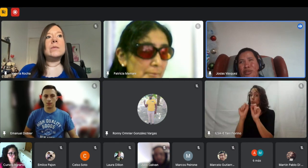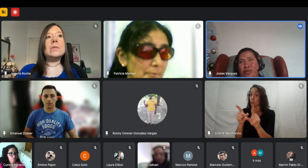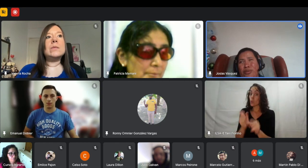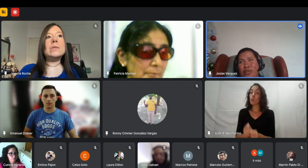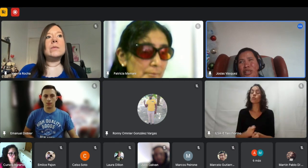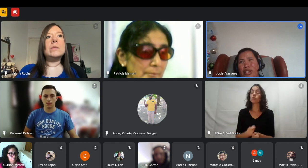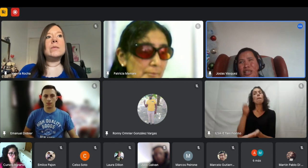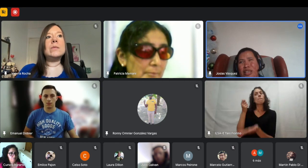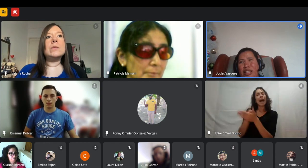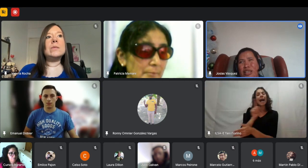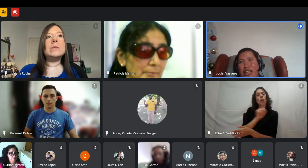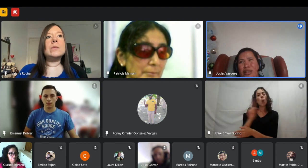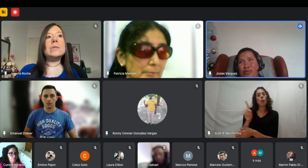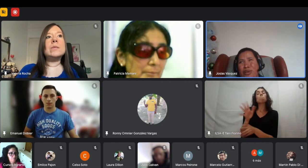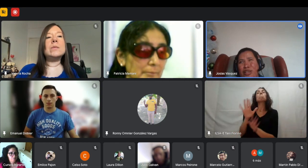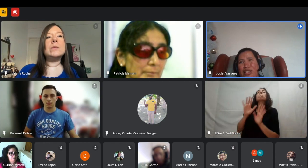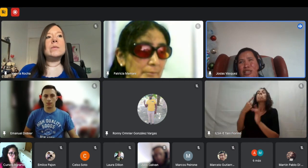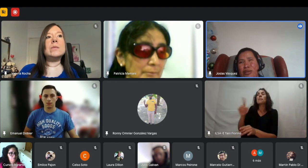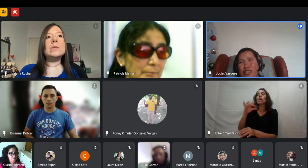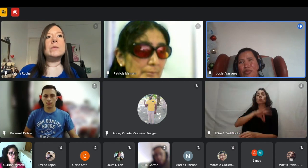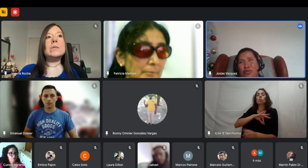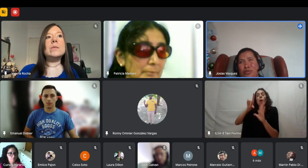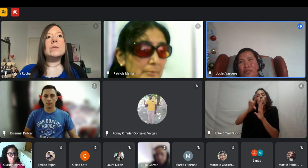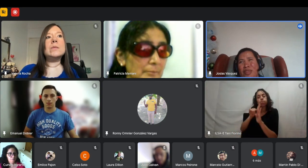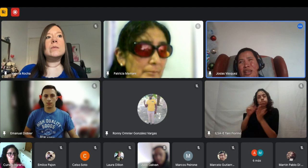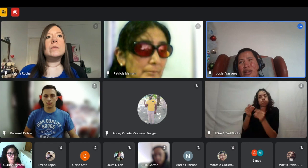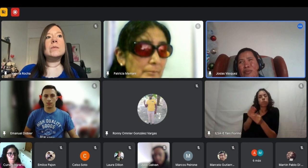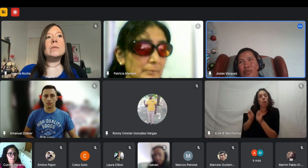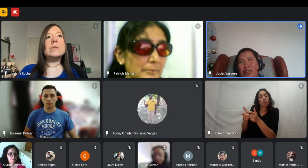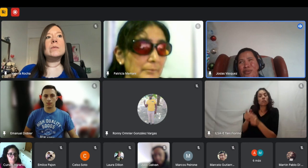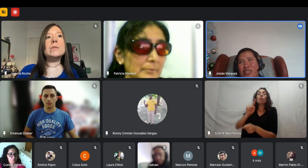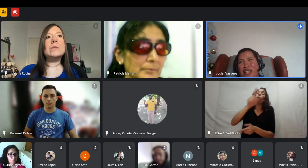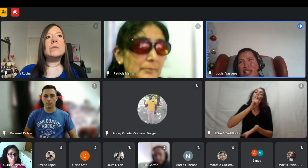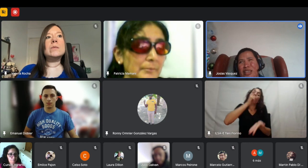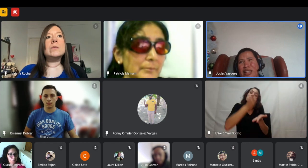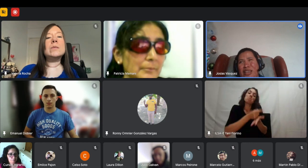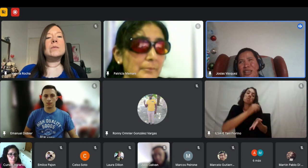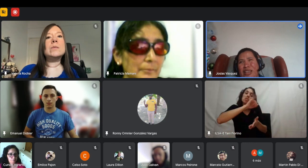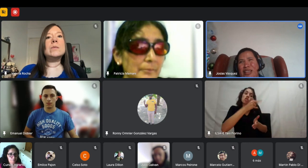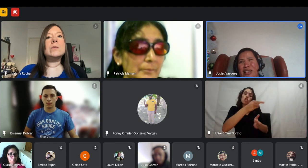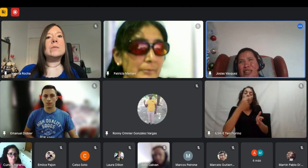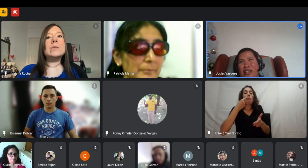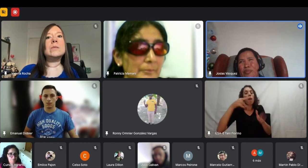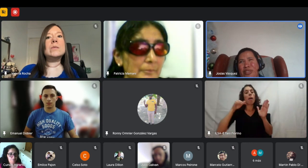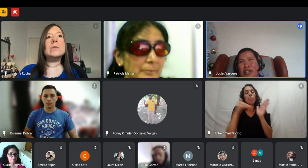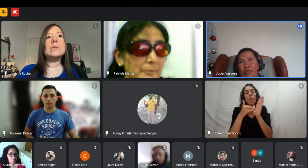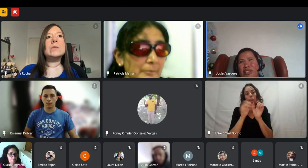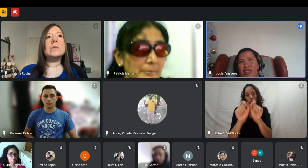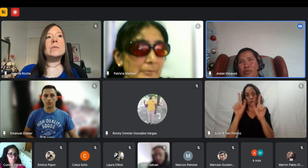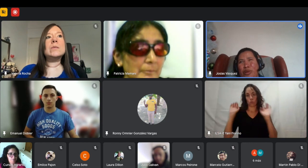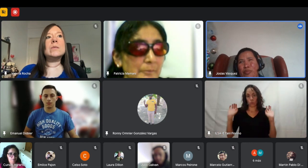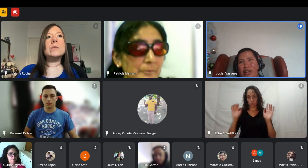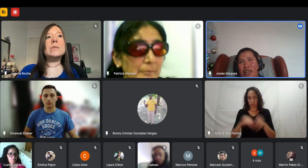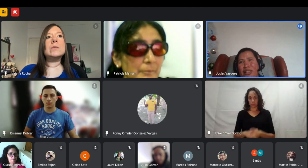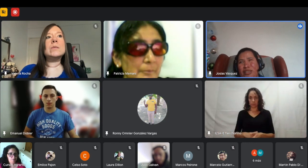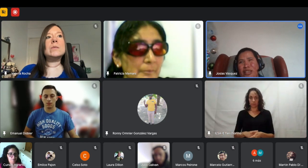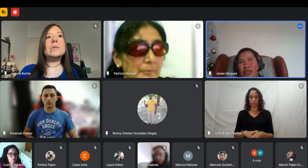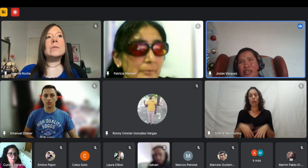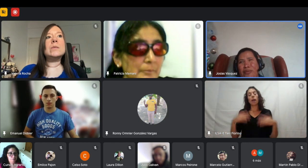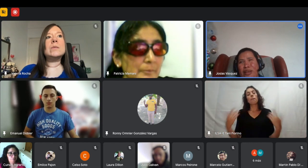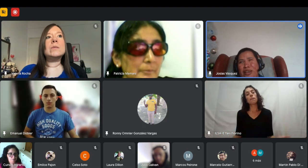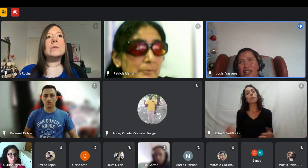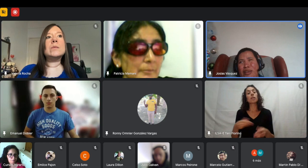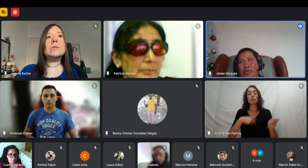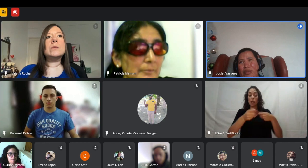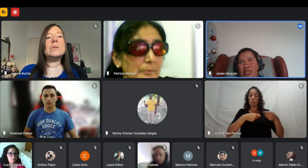tenemos tanto y ya tú decides si lo aceptas o no pero si de repente la empresa sí lo puede pagar